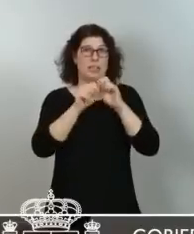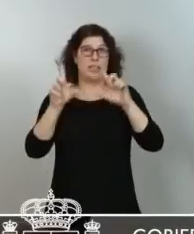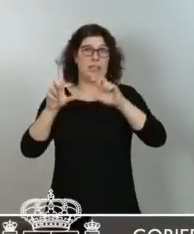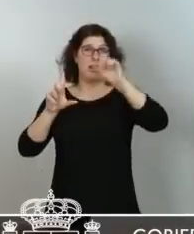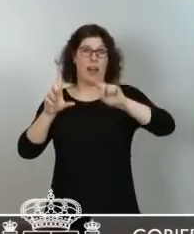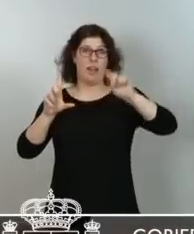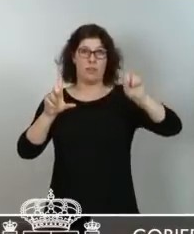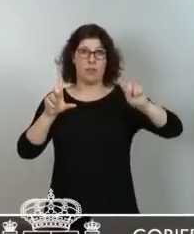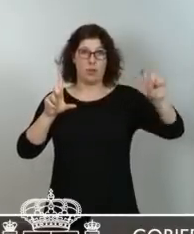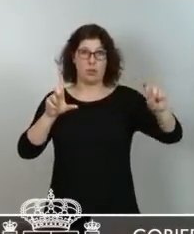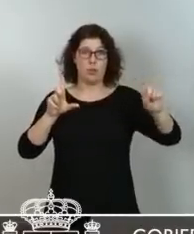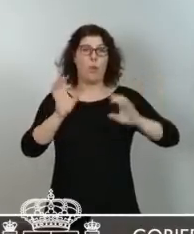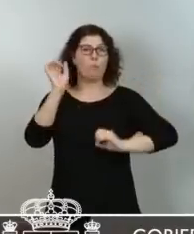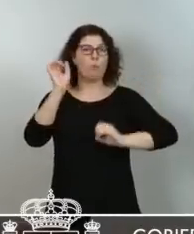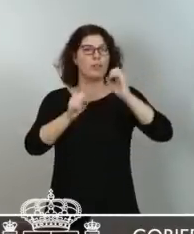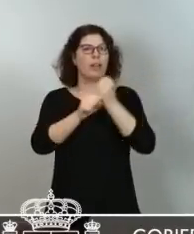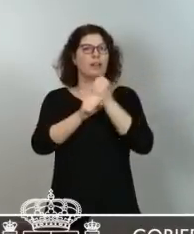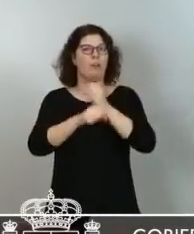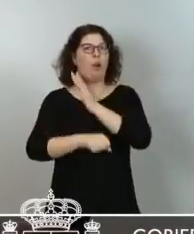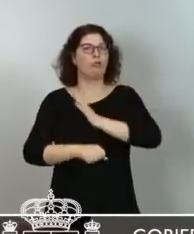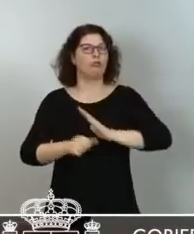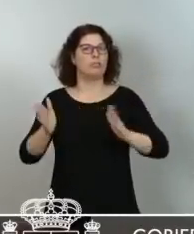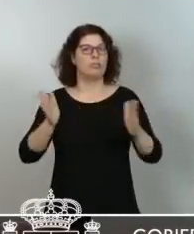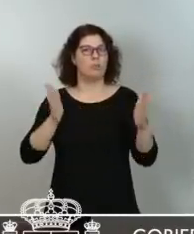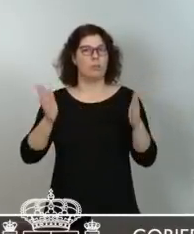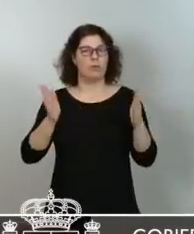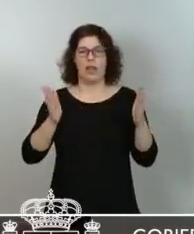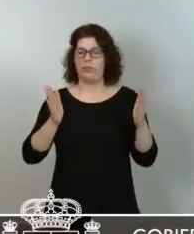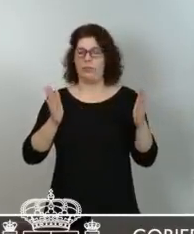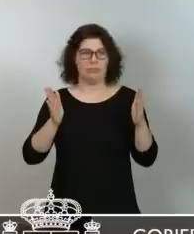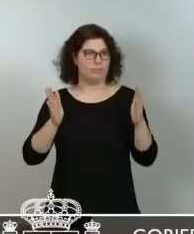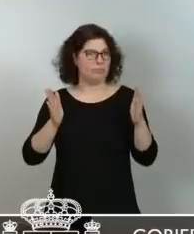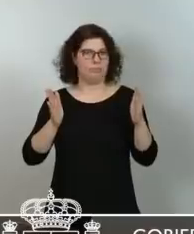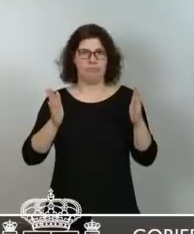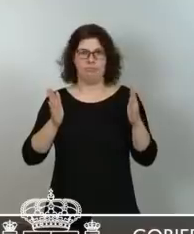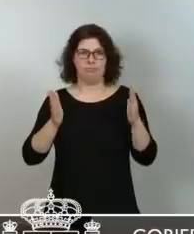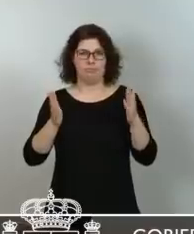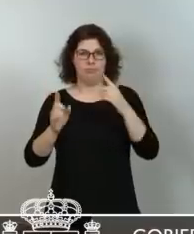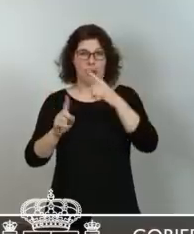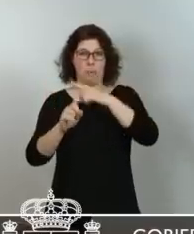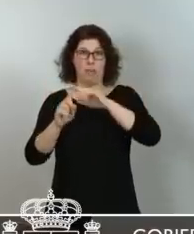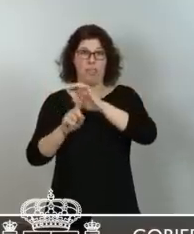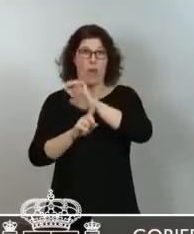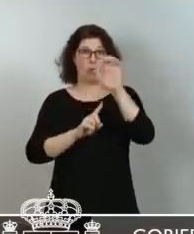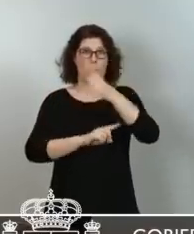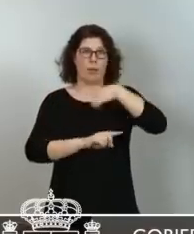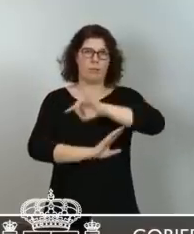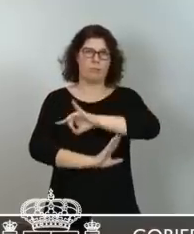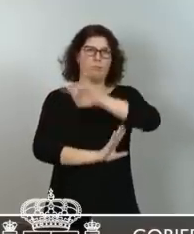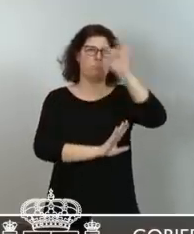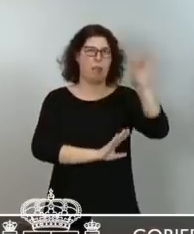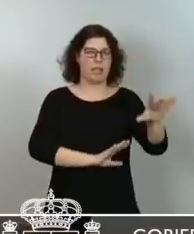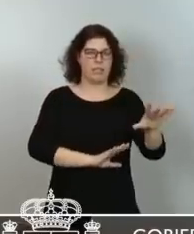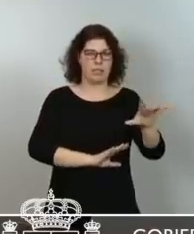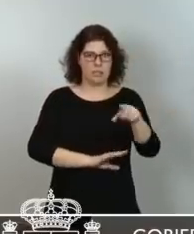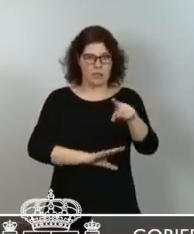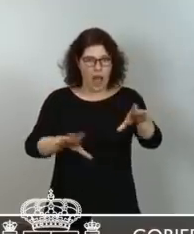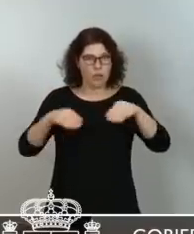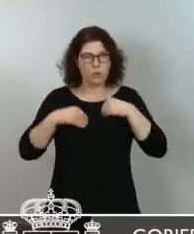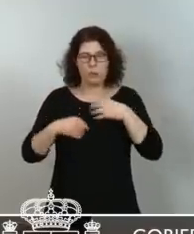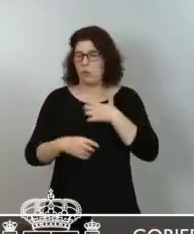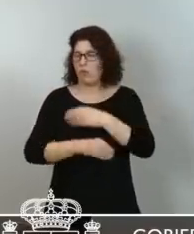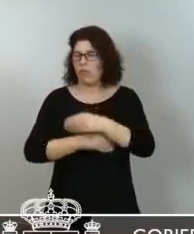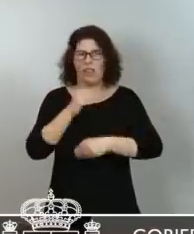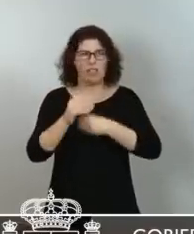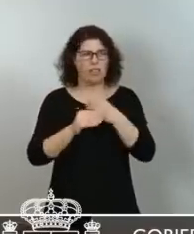laboral en España está muy por encima de la media de la Unión Europea. Esto no lo podemos asumir. Somos la cuarta economía de la zona